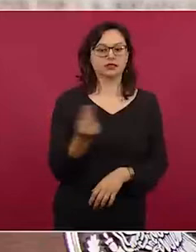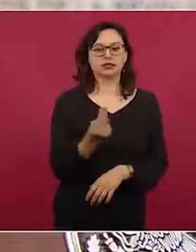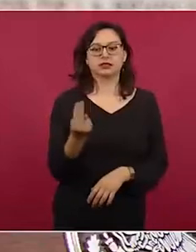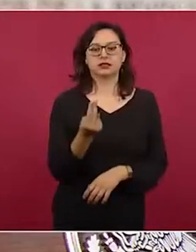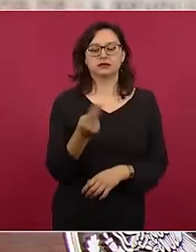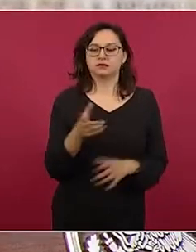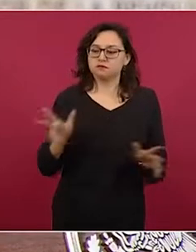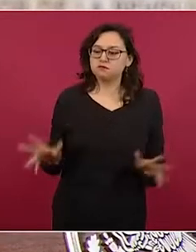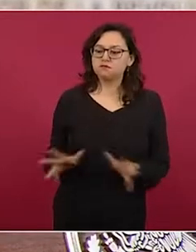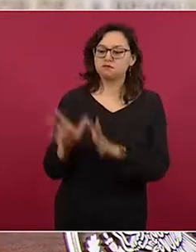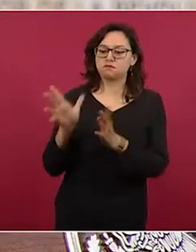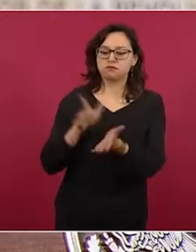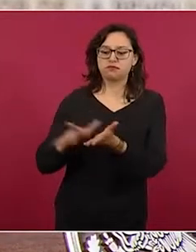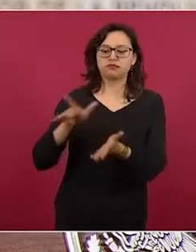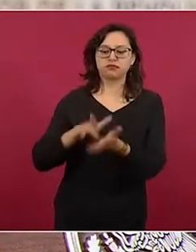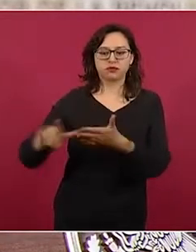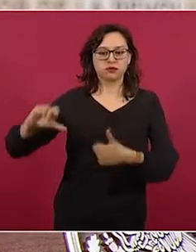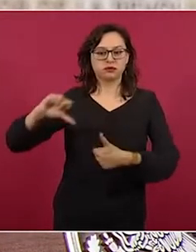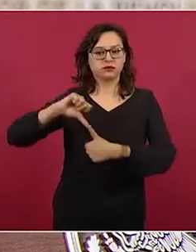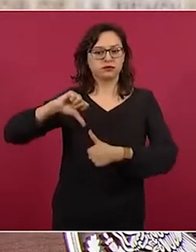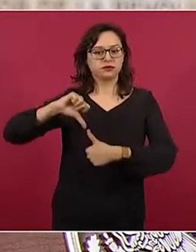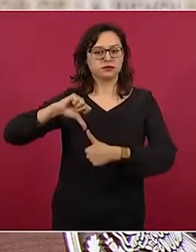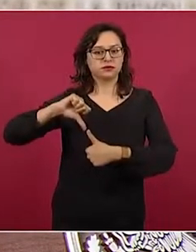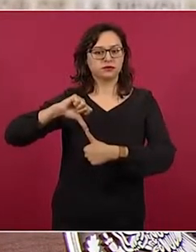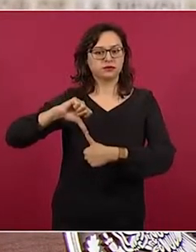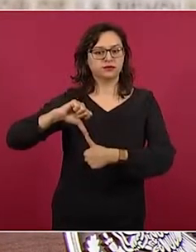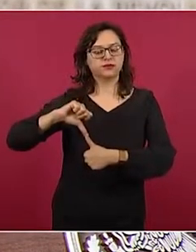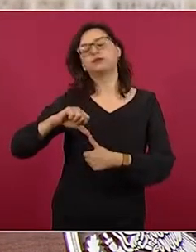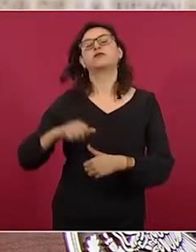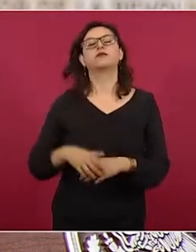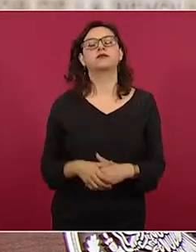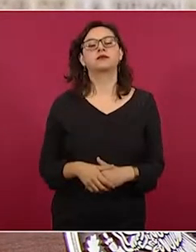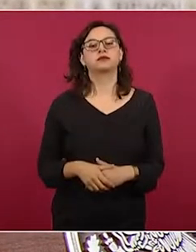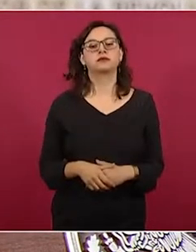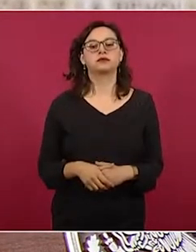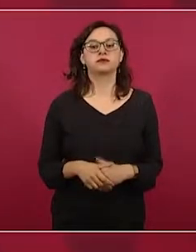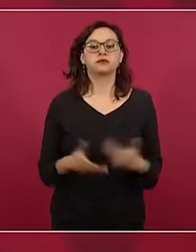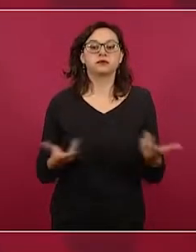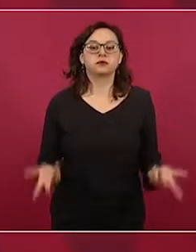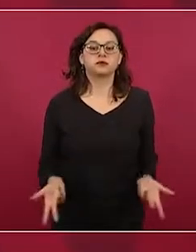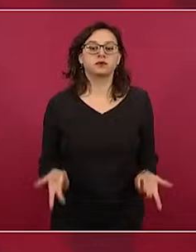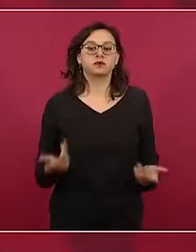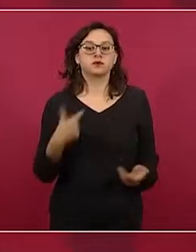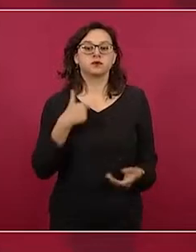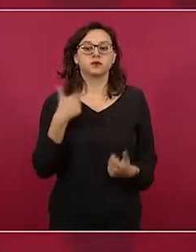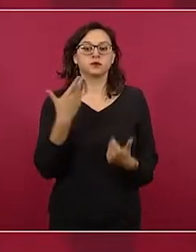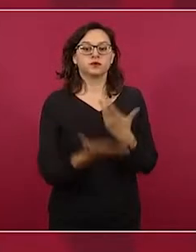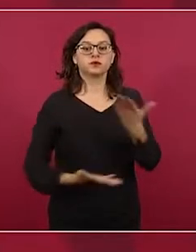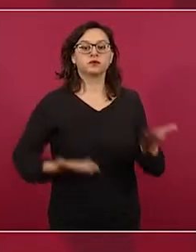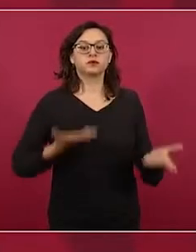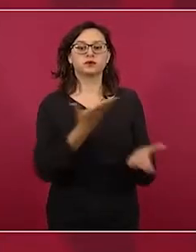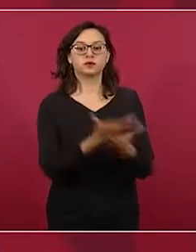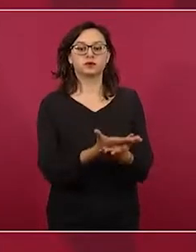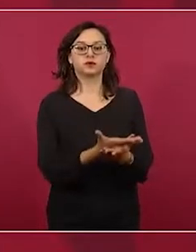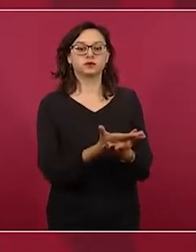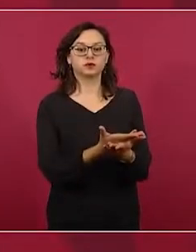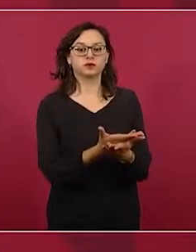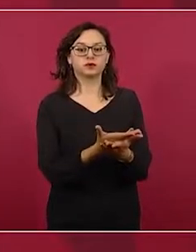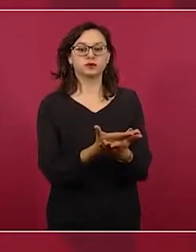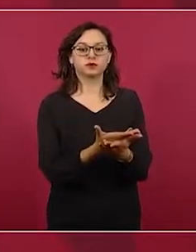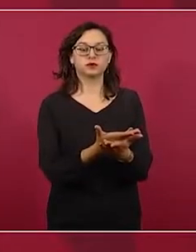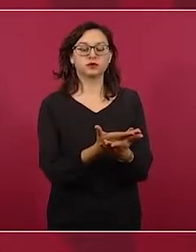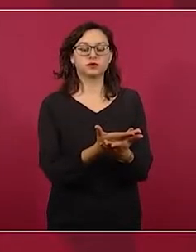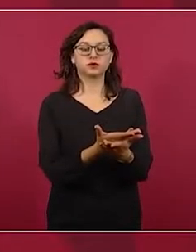Centroamérica. Y le propusimos, y me dio gusto que ya